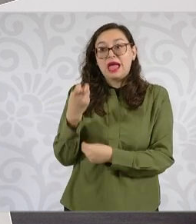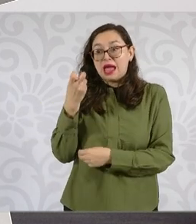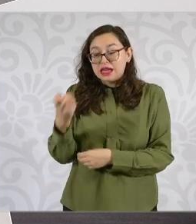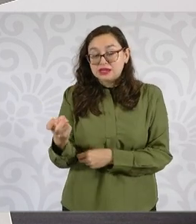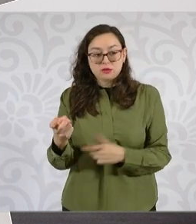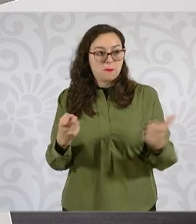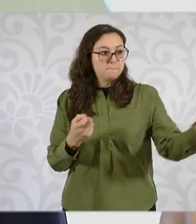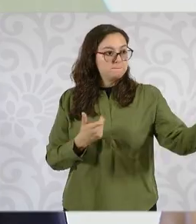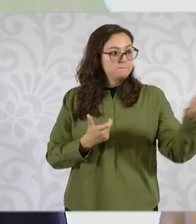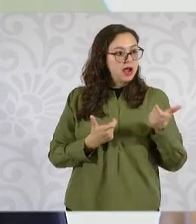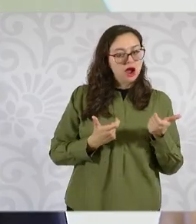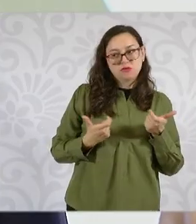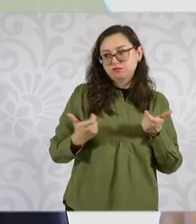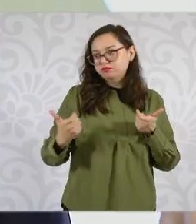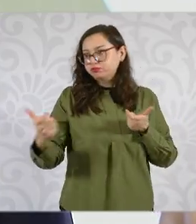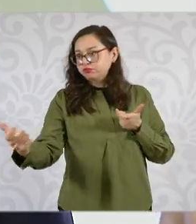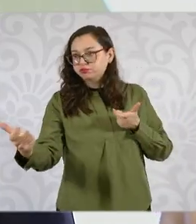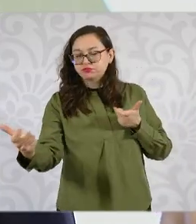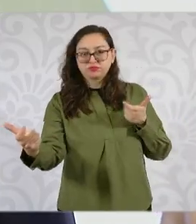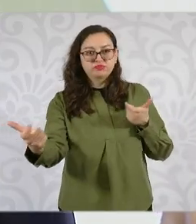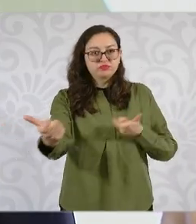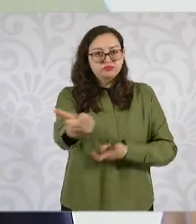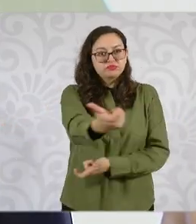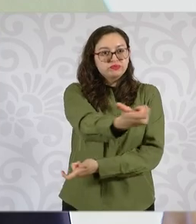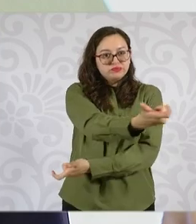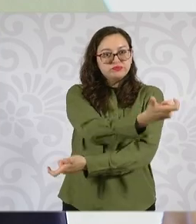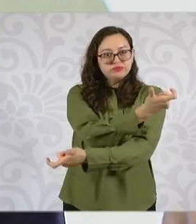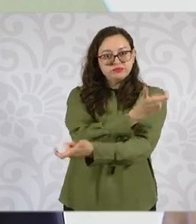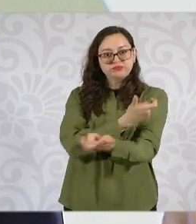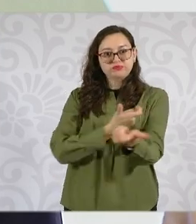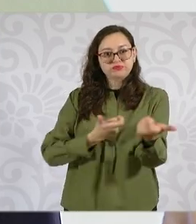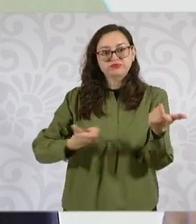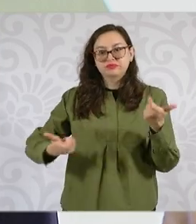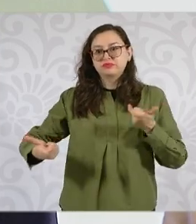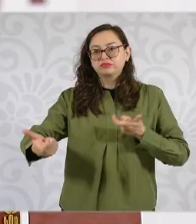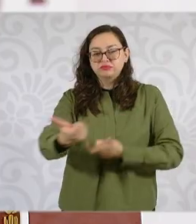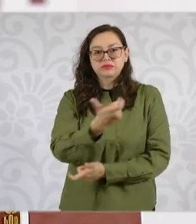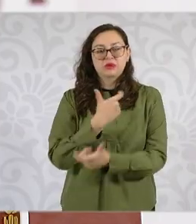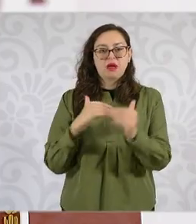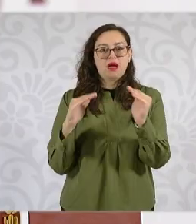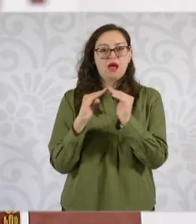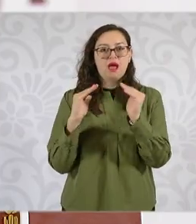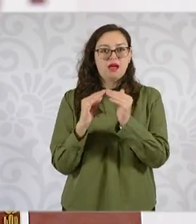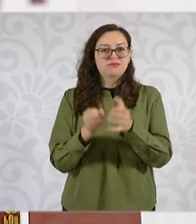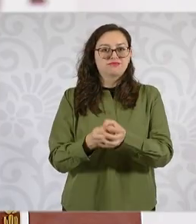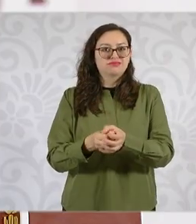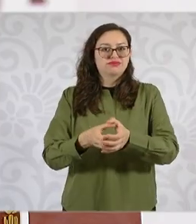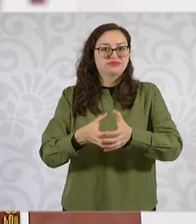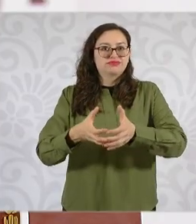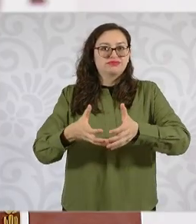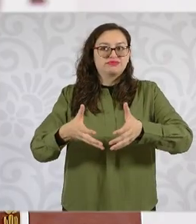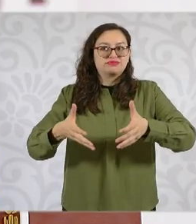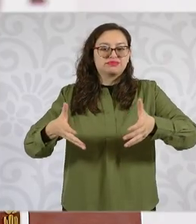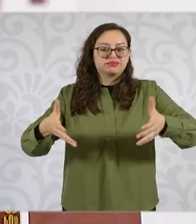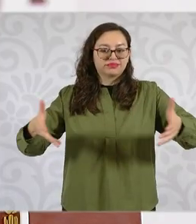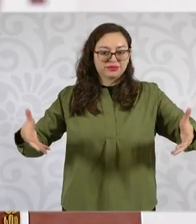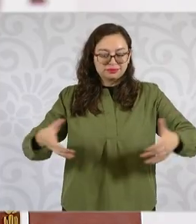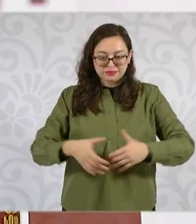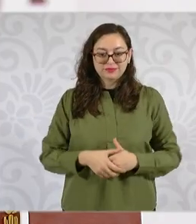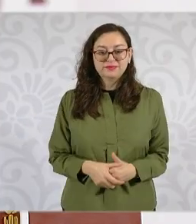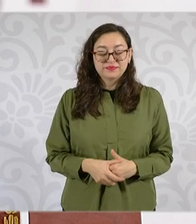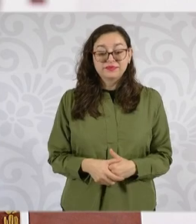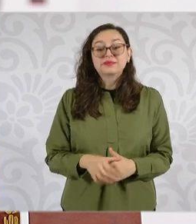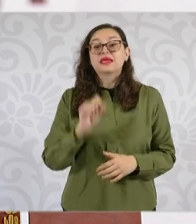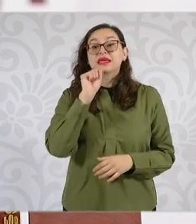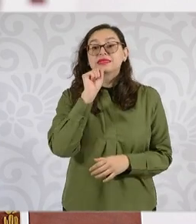que puede potenciar más recursos para otorgar más viviendas. Contamos con un área